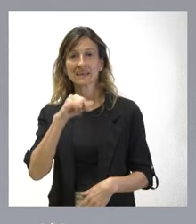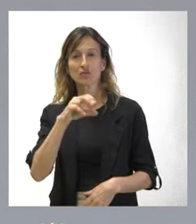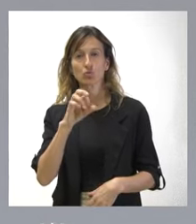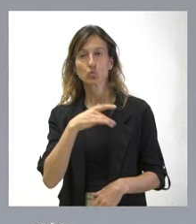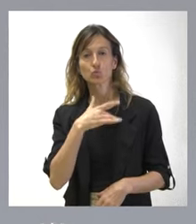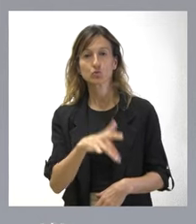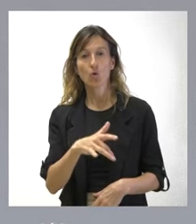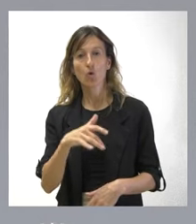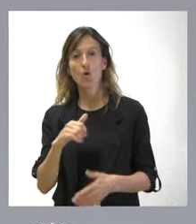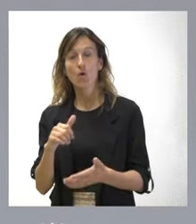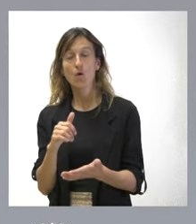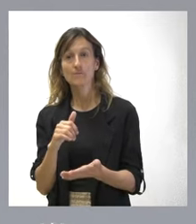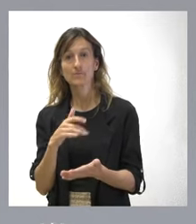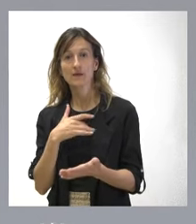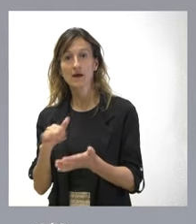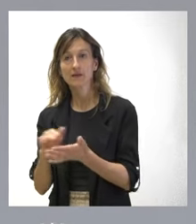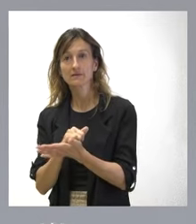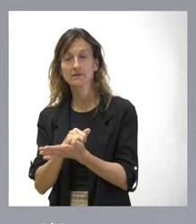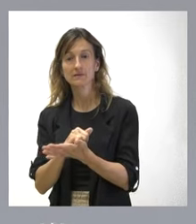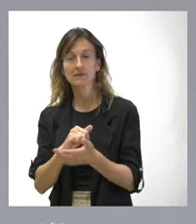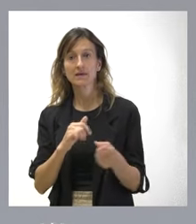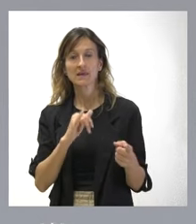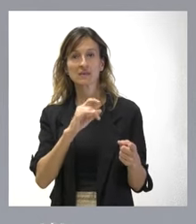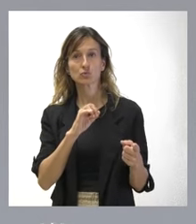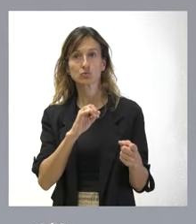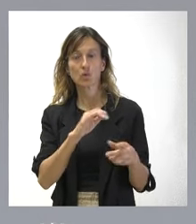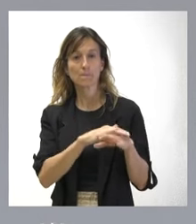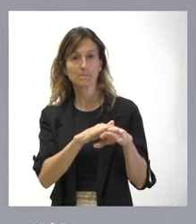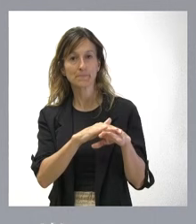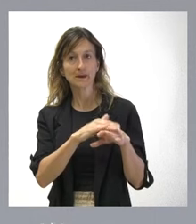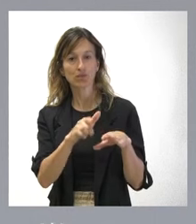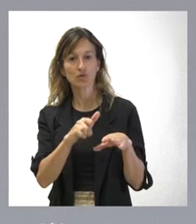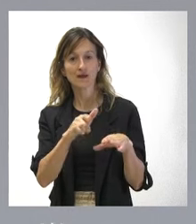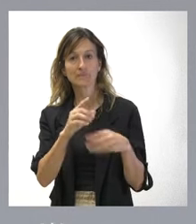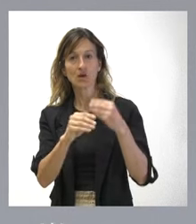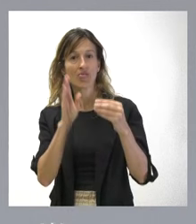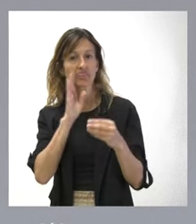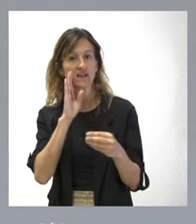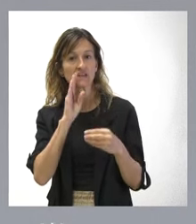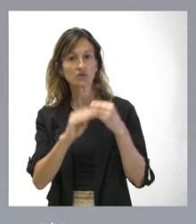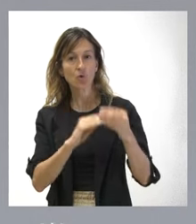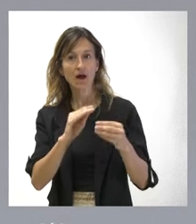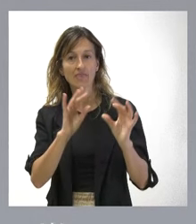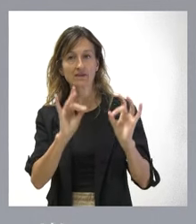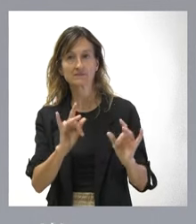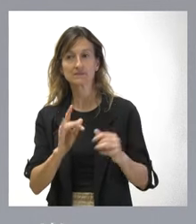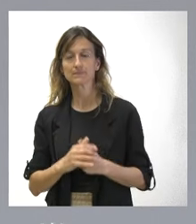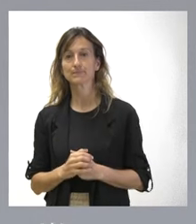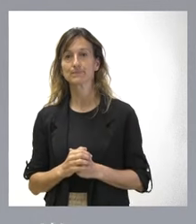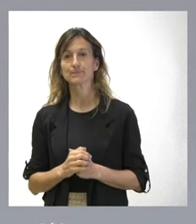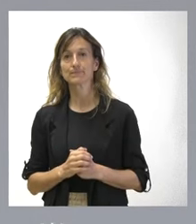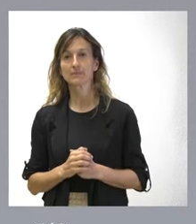es que en el indulto se perdona la pena, pero la persona sí ha cometido el delito y siempre lo habrá cometido por sentencia.